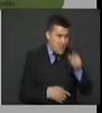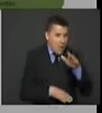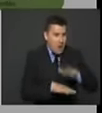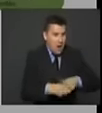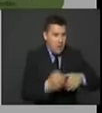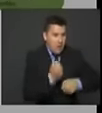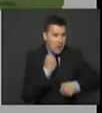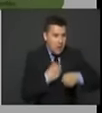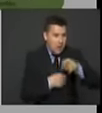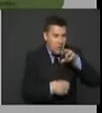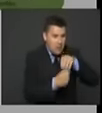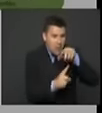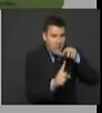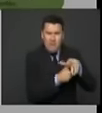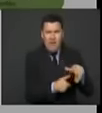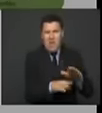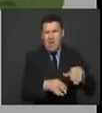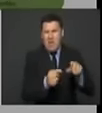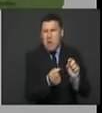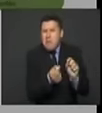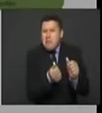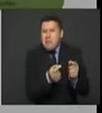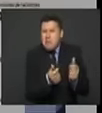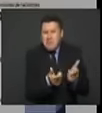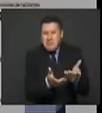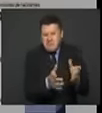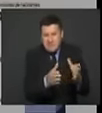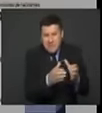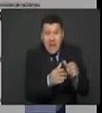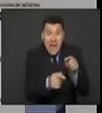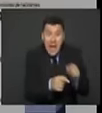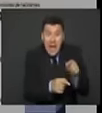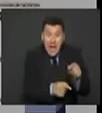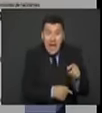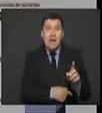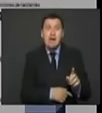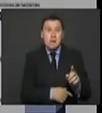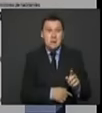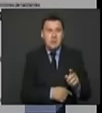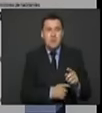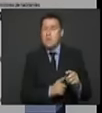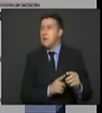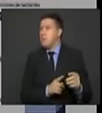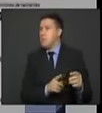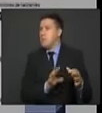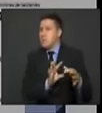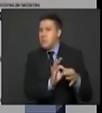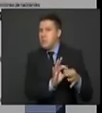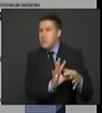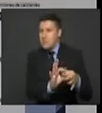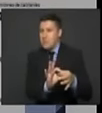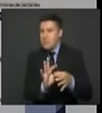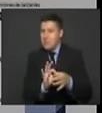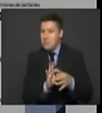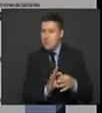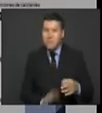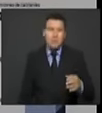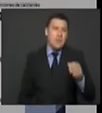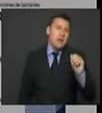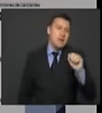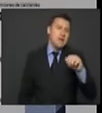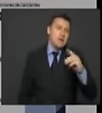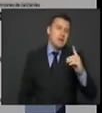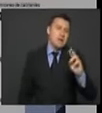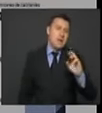armado, pero igualmente son el eslabón que une, senador Andrade,